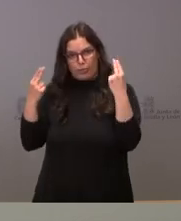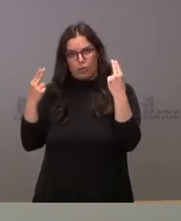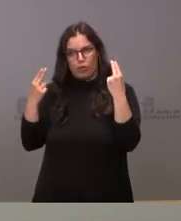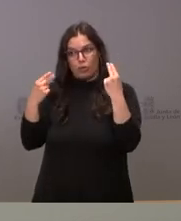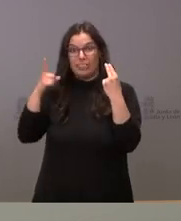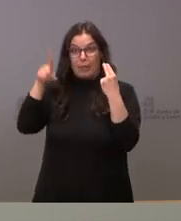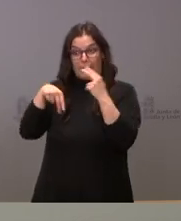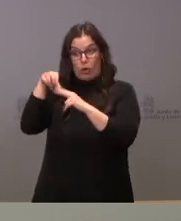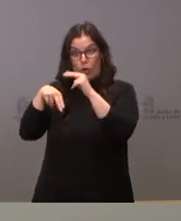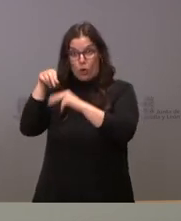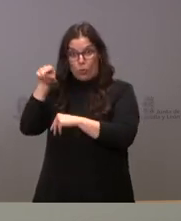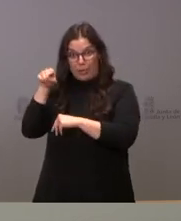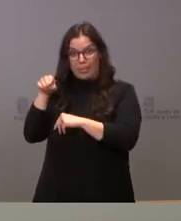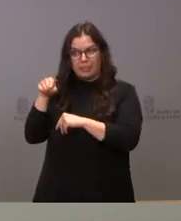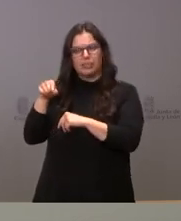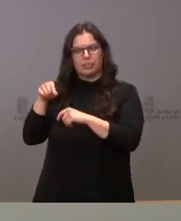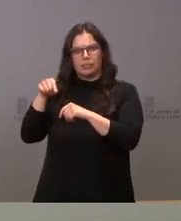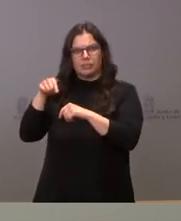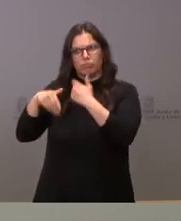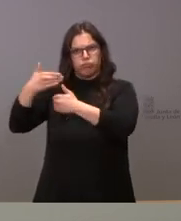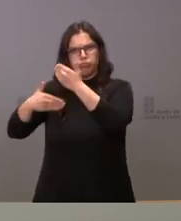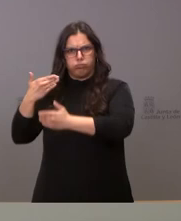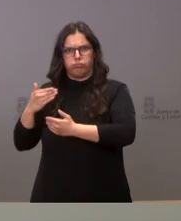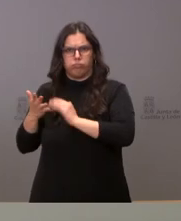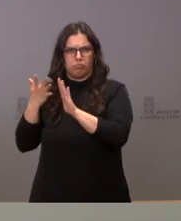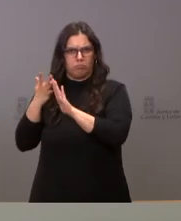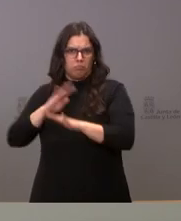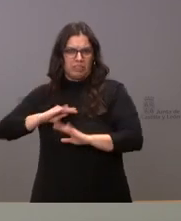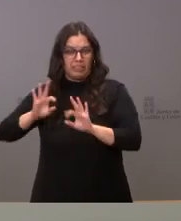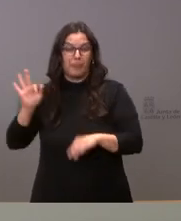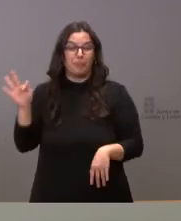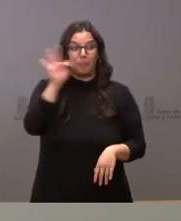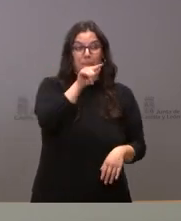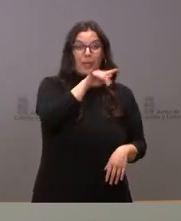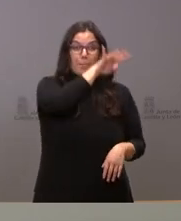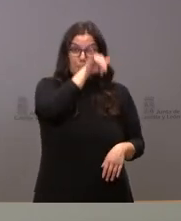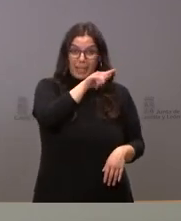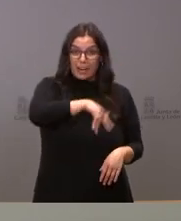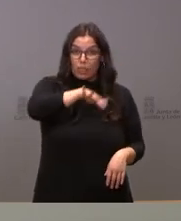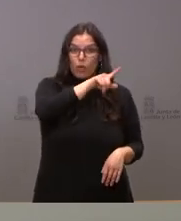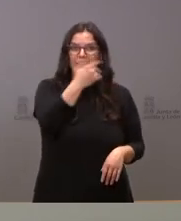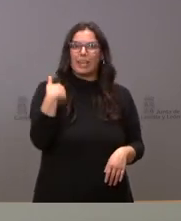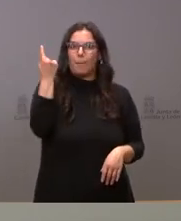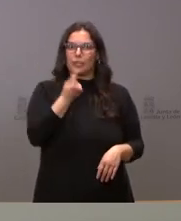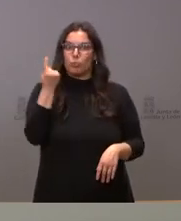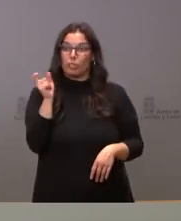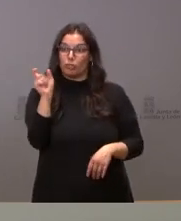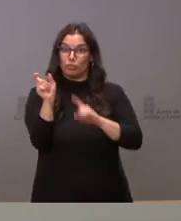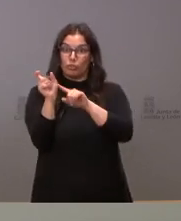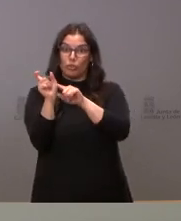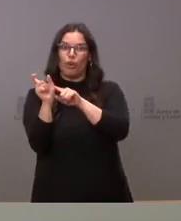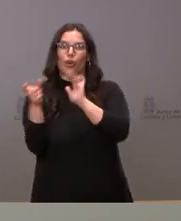ese hospital de una forma muy intensa y que va avanzando según lo previsto en el Bierzo ya había una dotación presupuestaria en los presupuestos